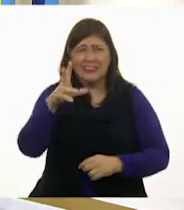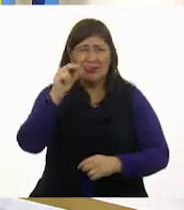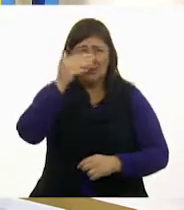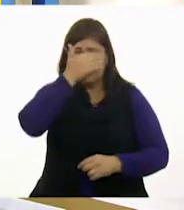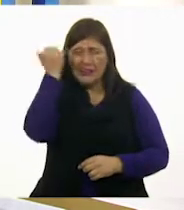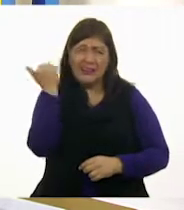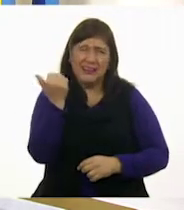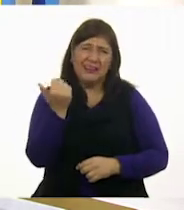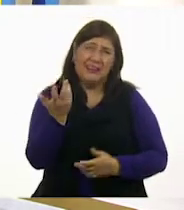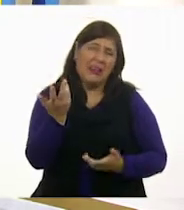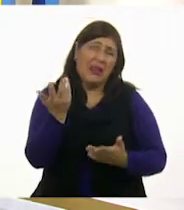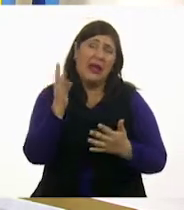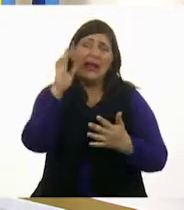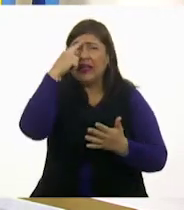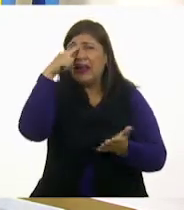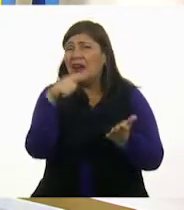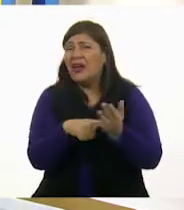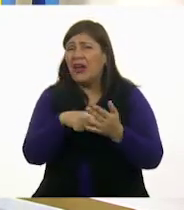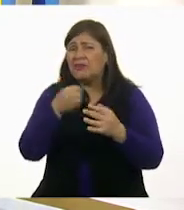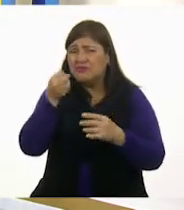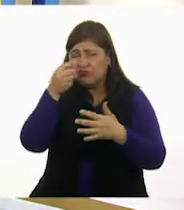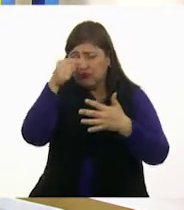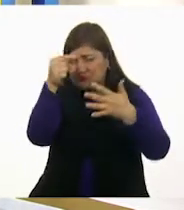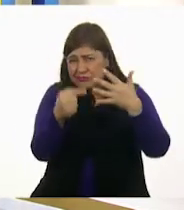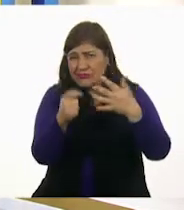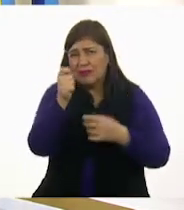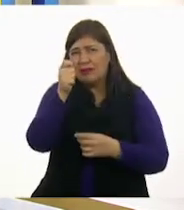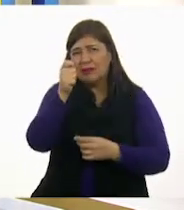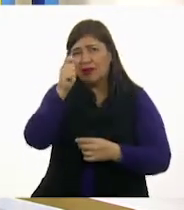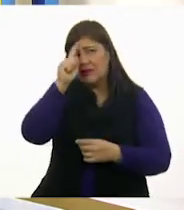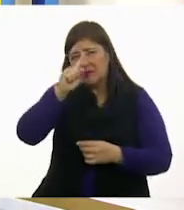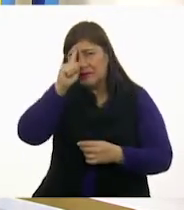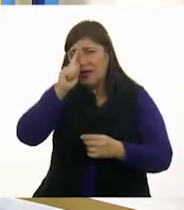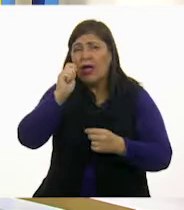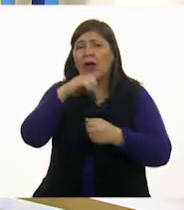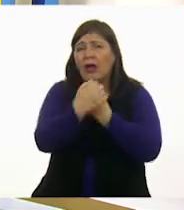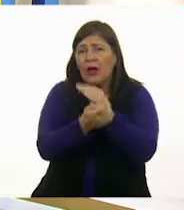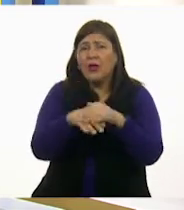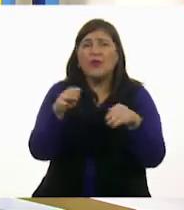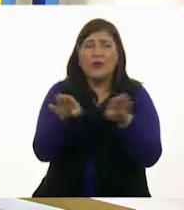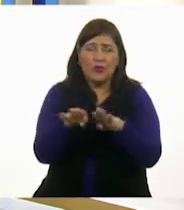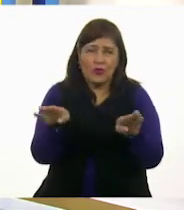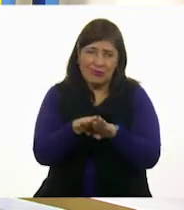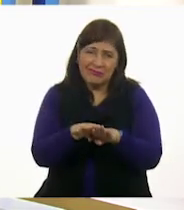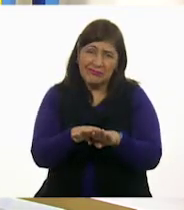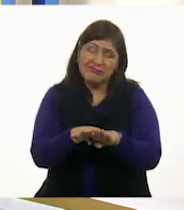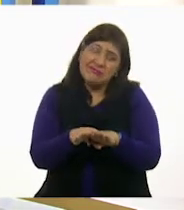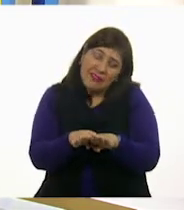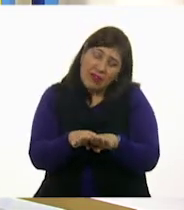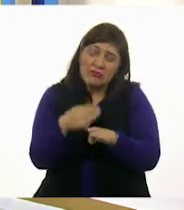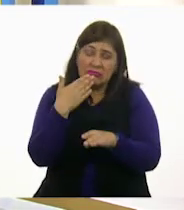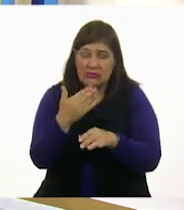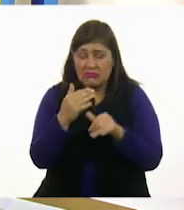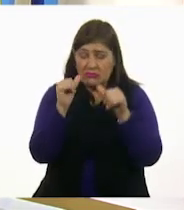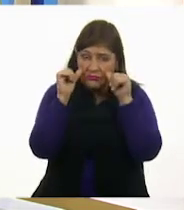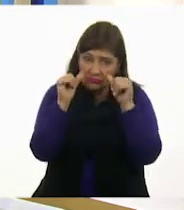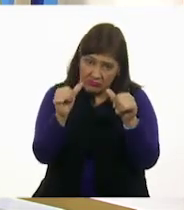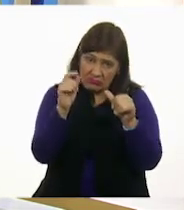Bueno, nos va a dar algunos consejos sobre cómo lavarnos las manos. Así que te escuchamos, Ajo Listo.